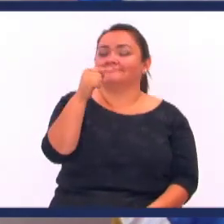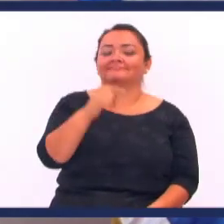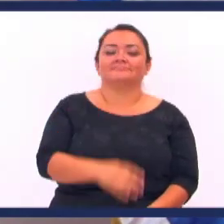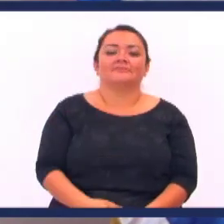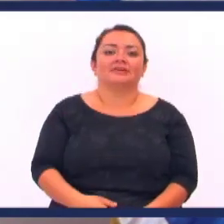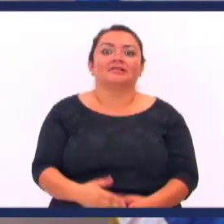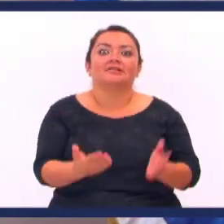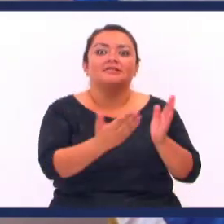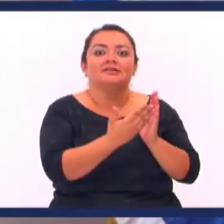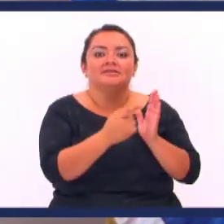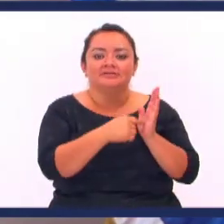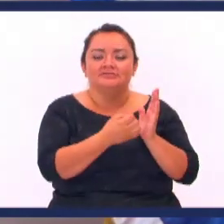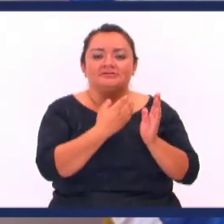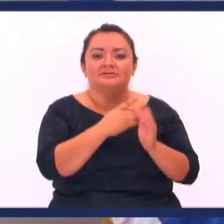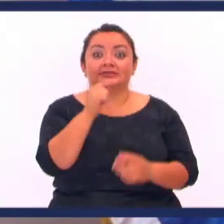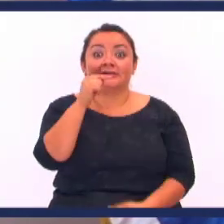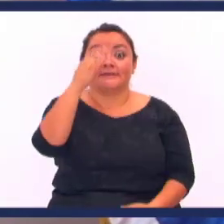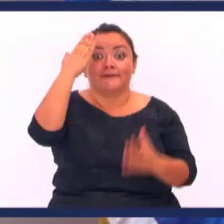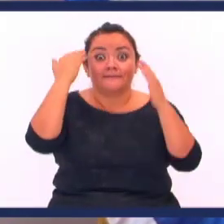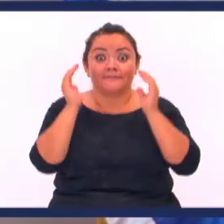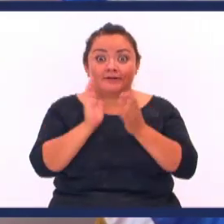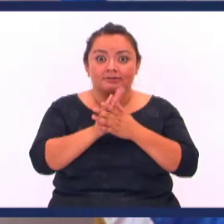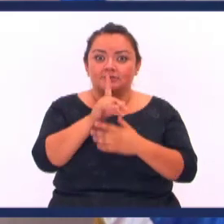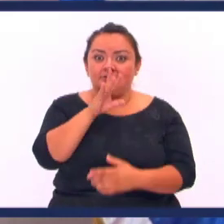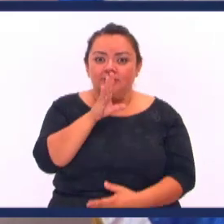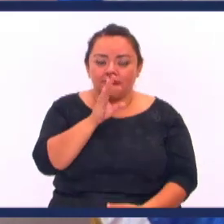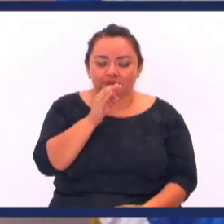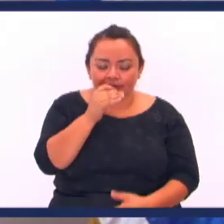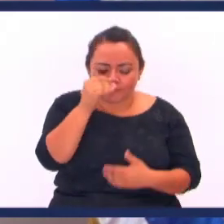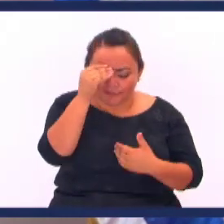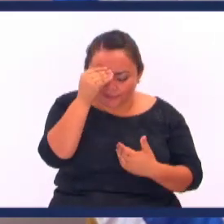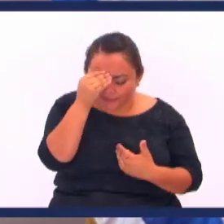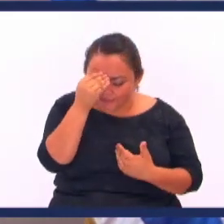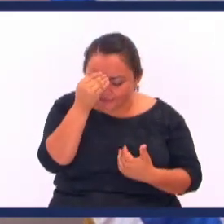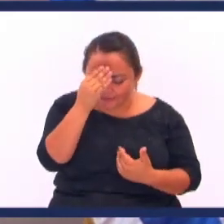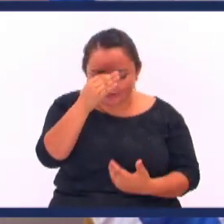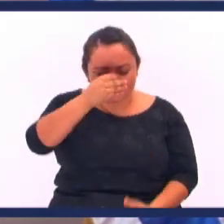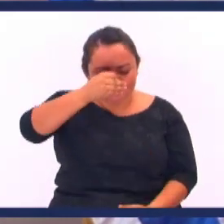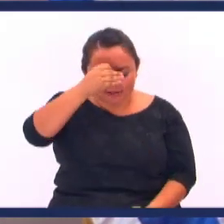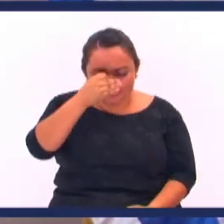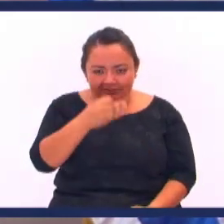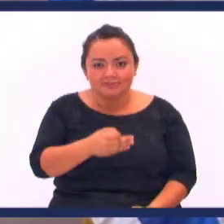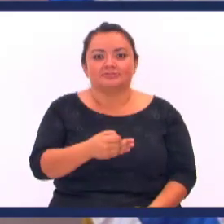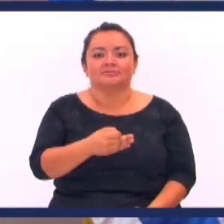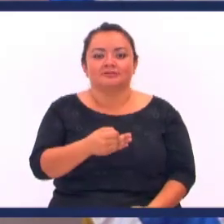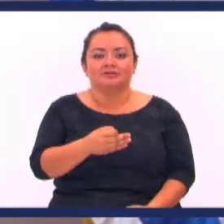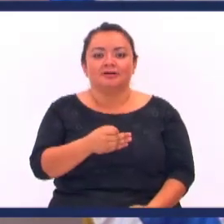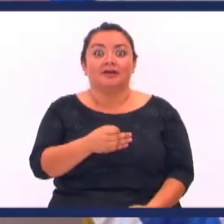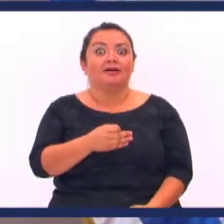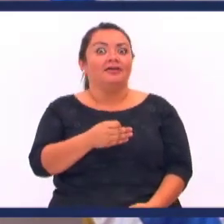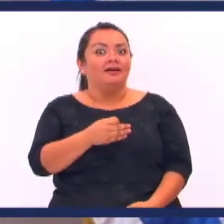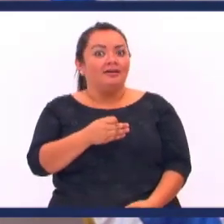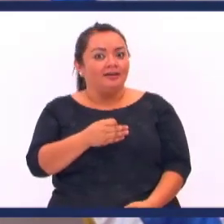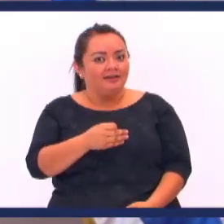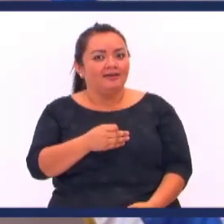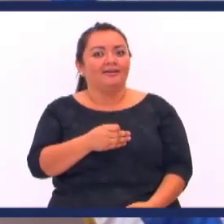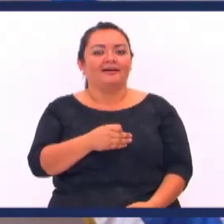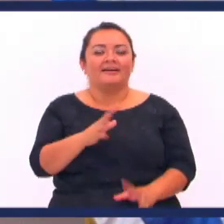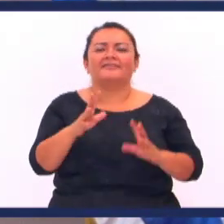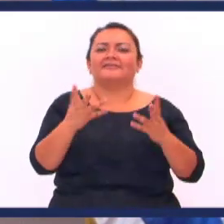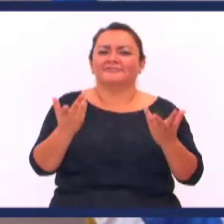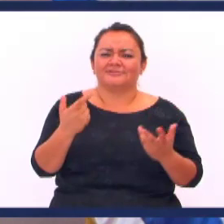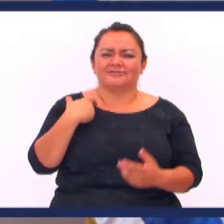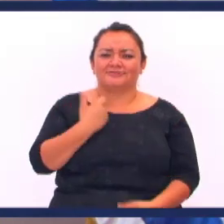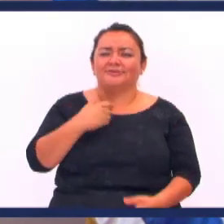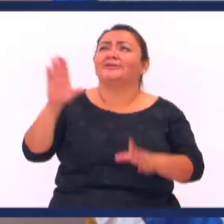Pues dice la palabra Que era mansa Y muy sumisa Y muy correcta Entonces para llamar La atención de